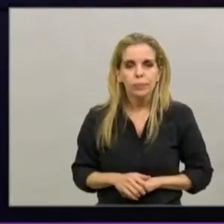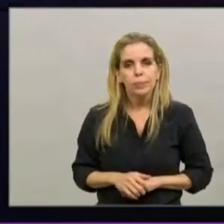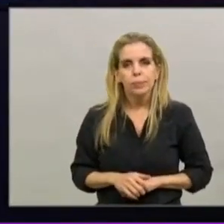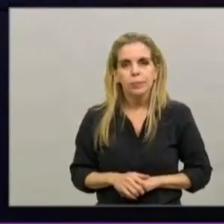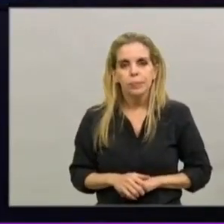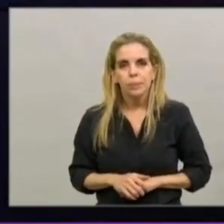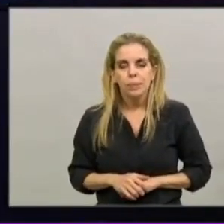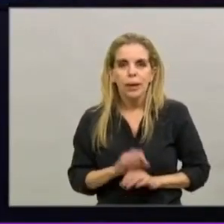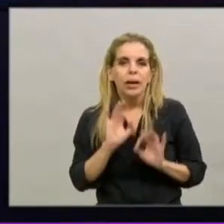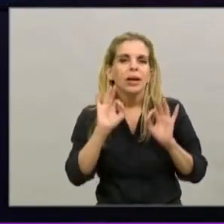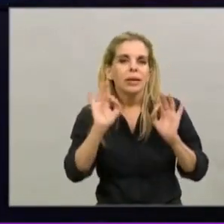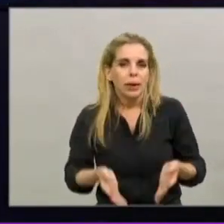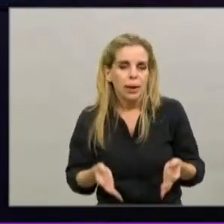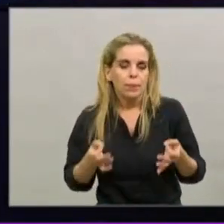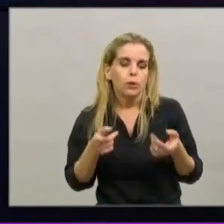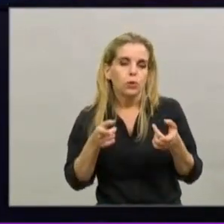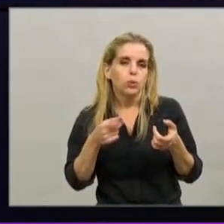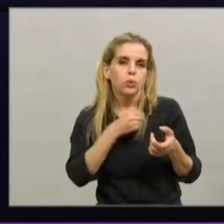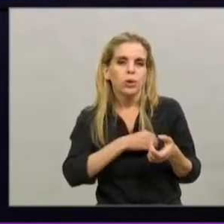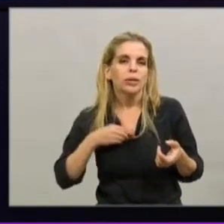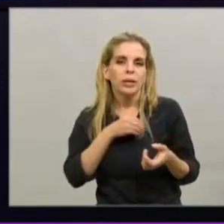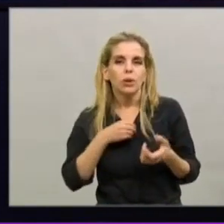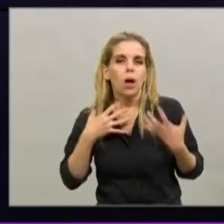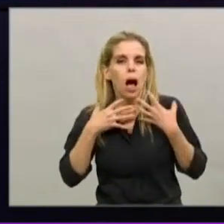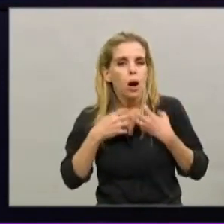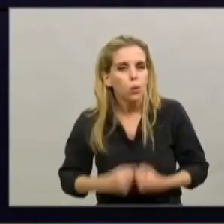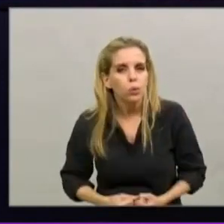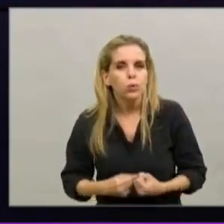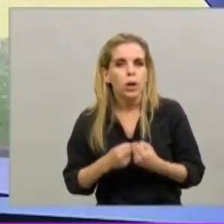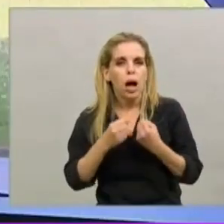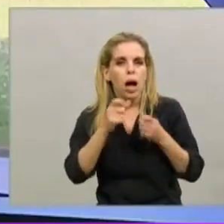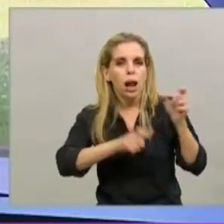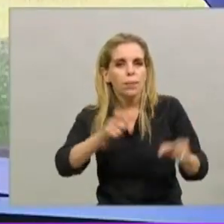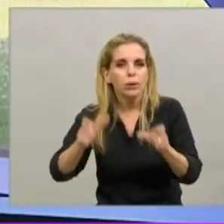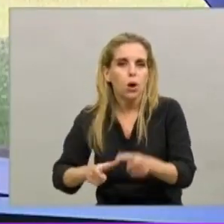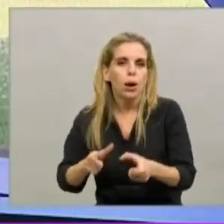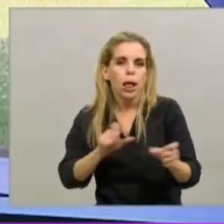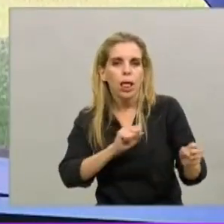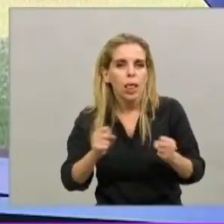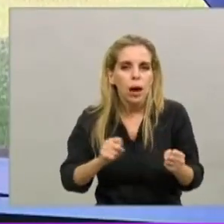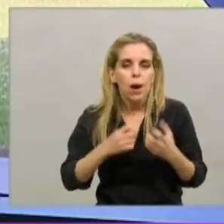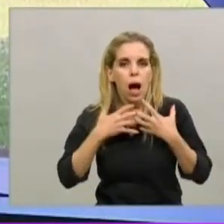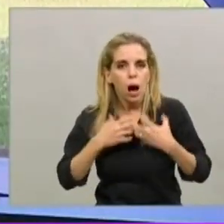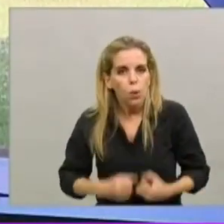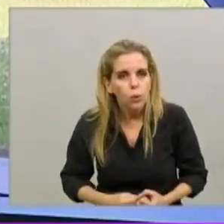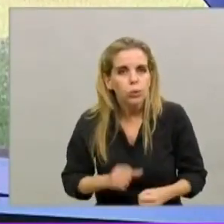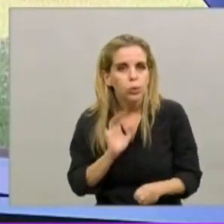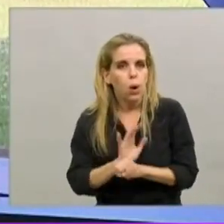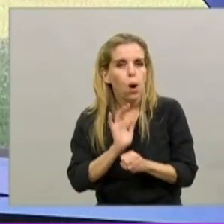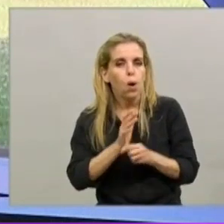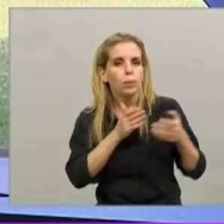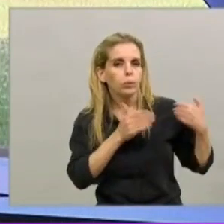Como dije, sabemos la angustia que genera todo esto en la sociedad, en todos. Es un proceso difícil, es un proceso largo,